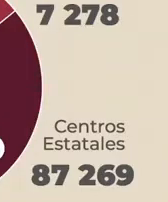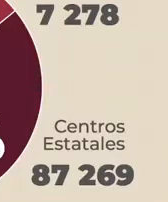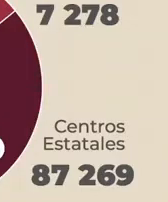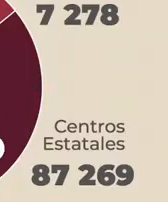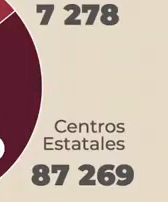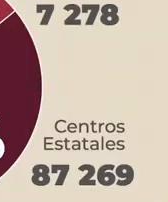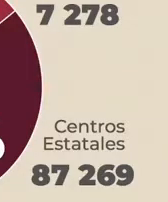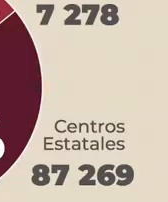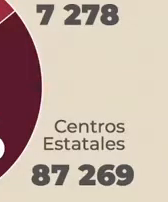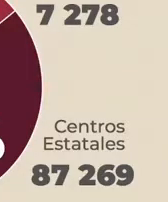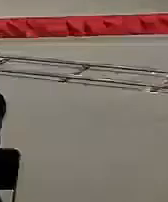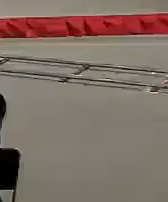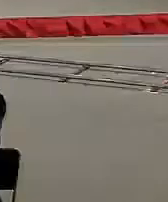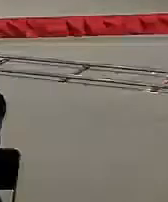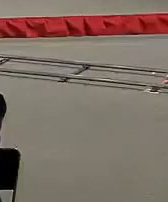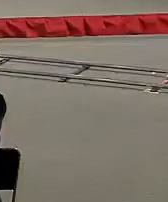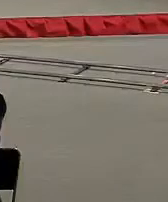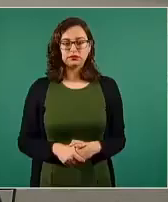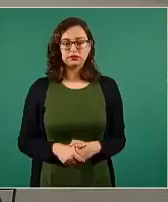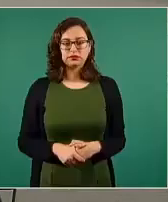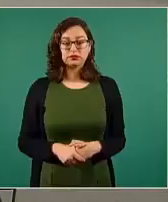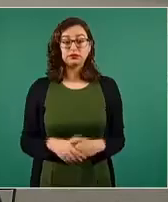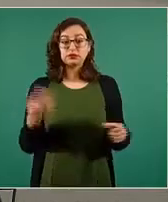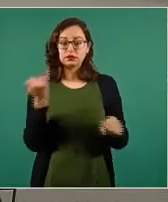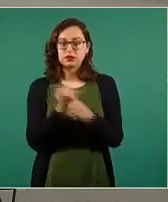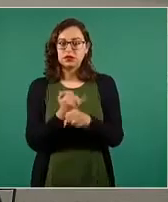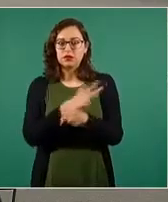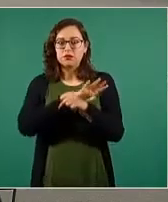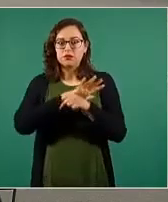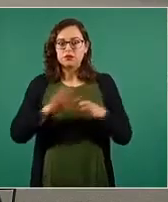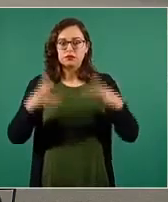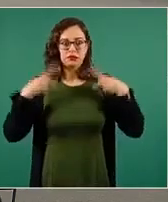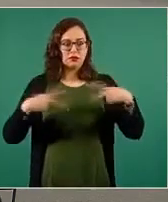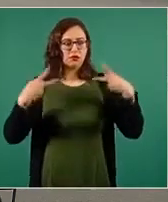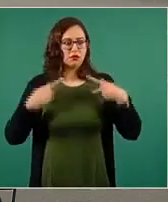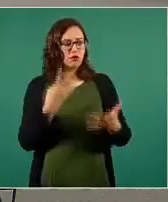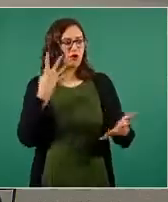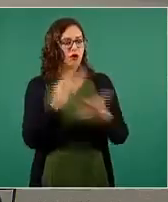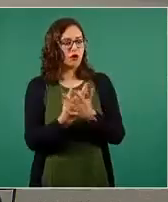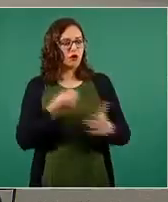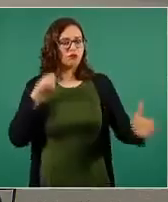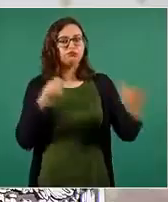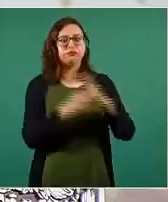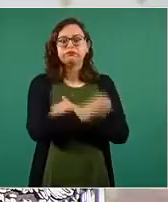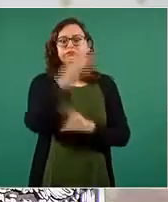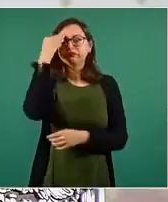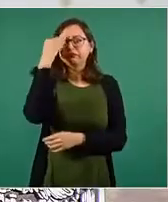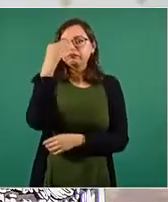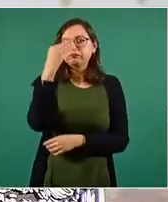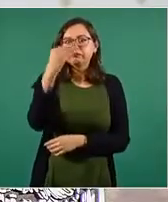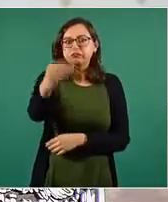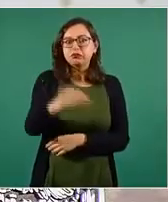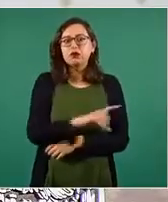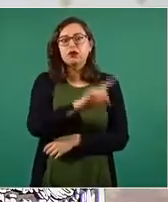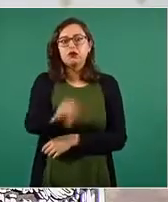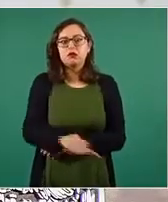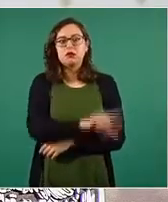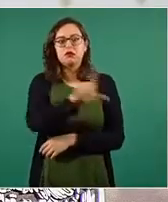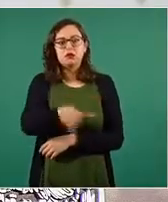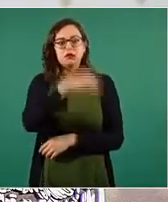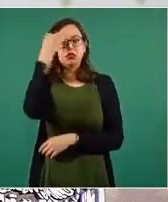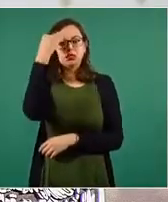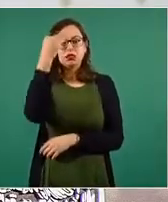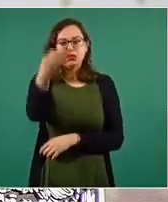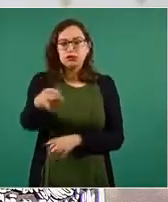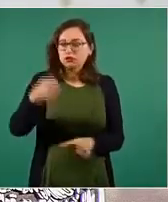de tal manera que tengamos una población privada de su libertad sin ninguna sentencia